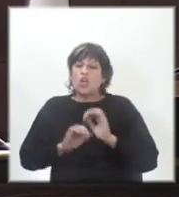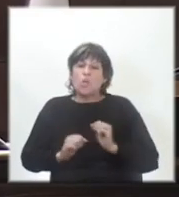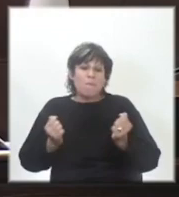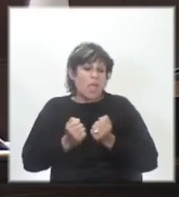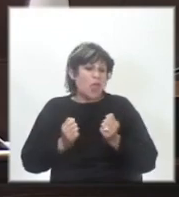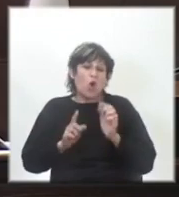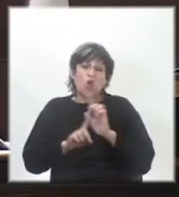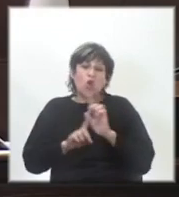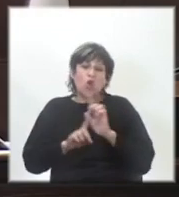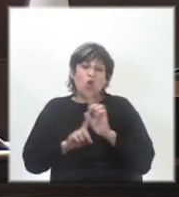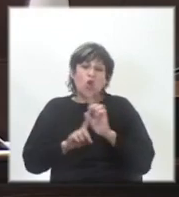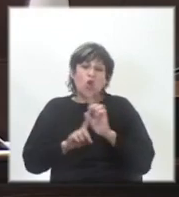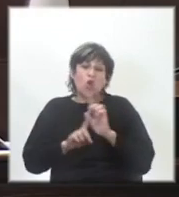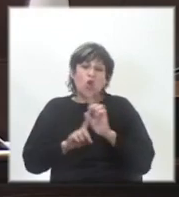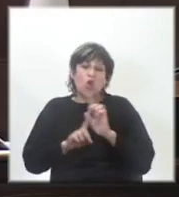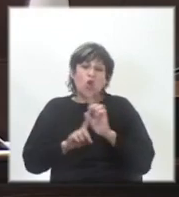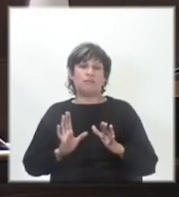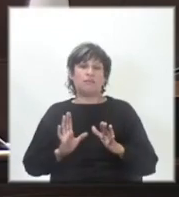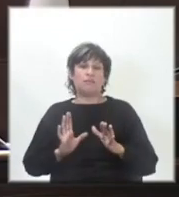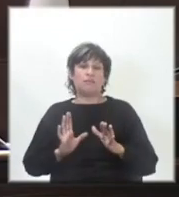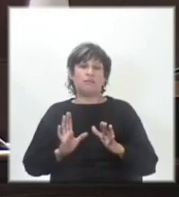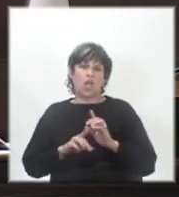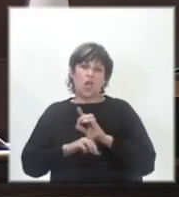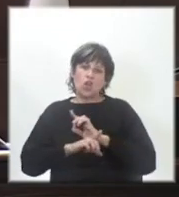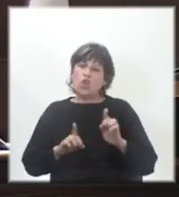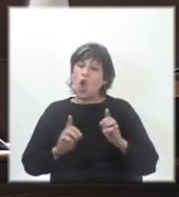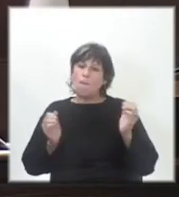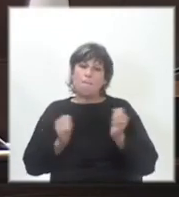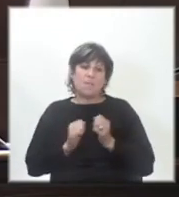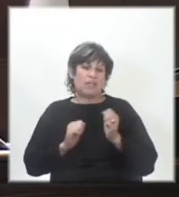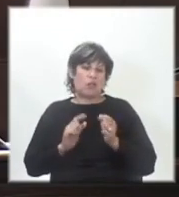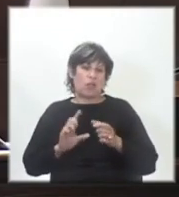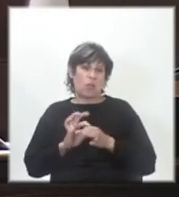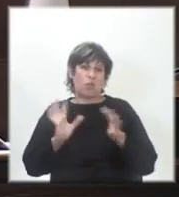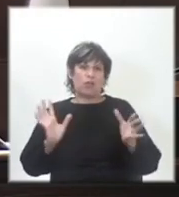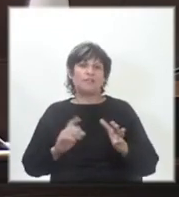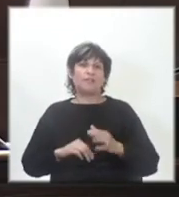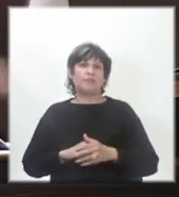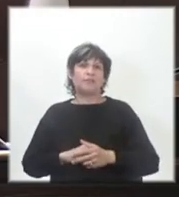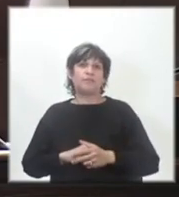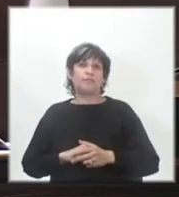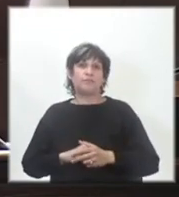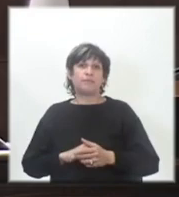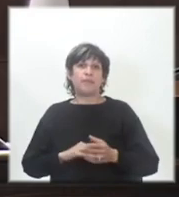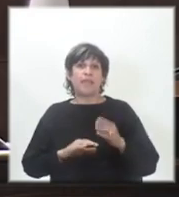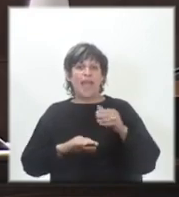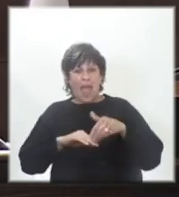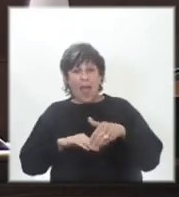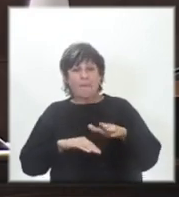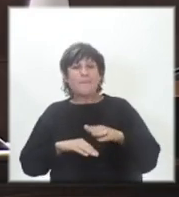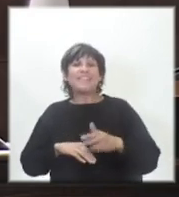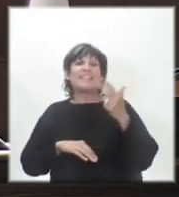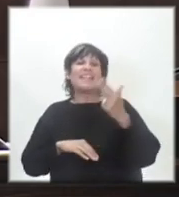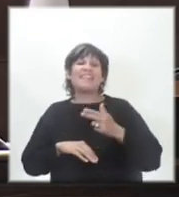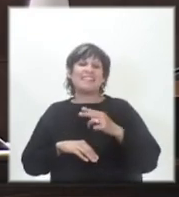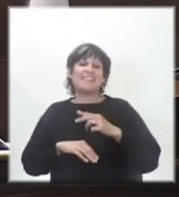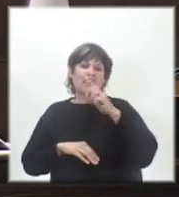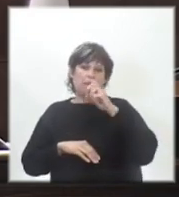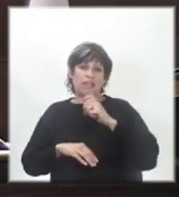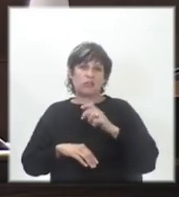democracia. No hay que tenerle miedo a la democracia. A partir del 13 de marzo,